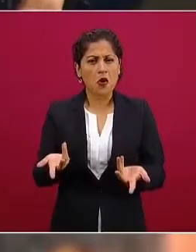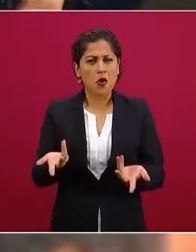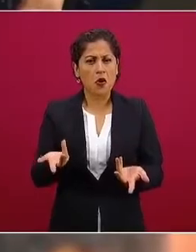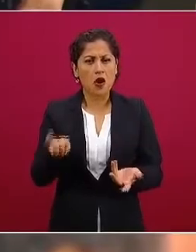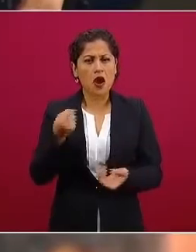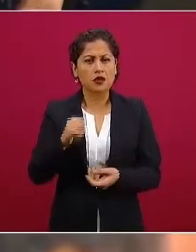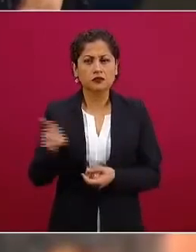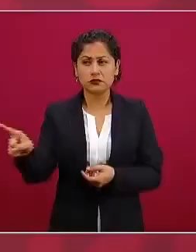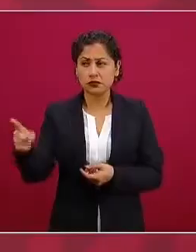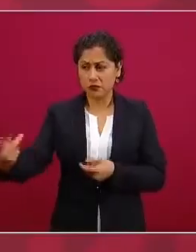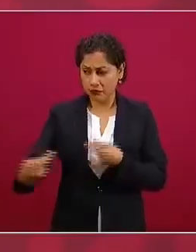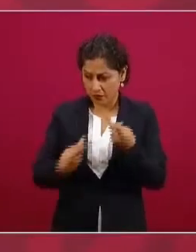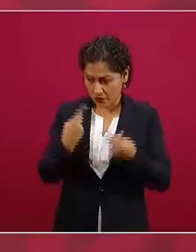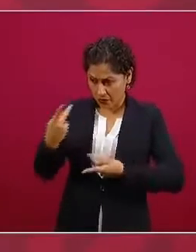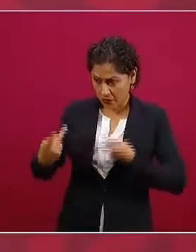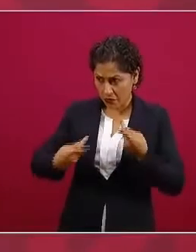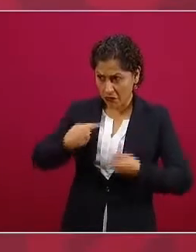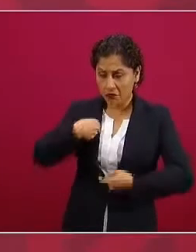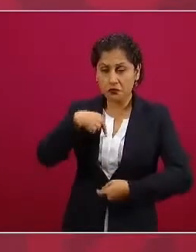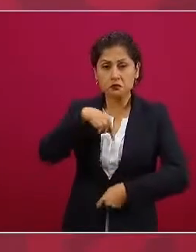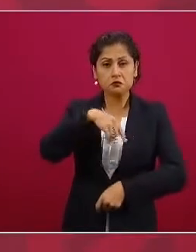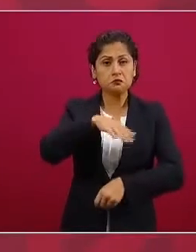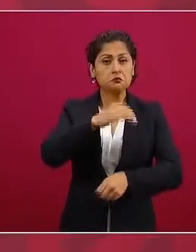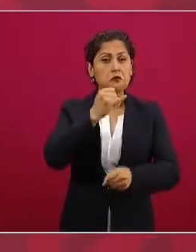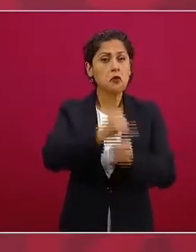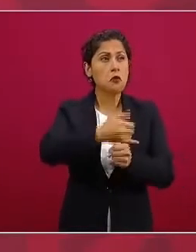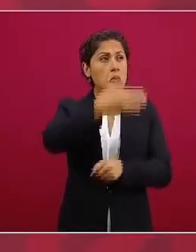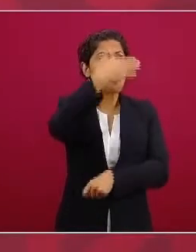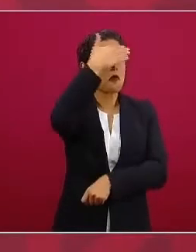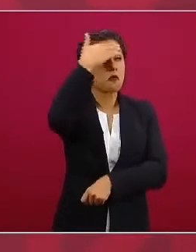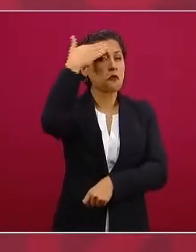ingenua o de buena fe